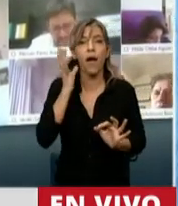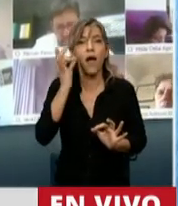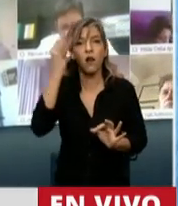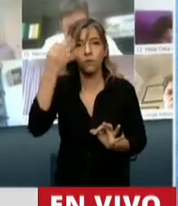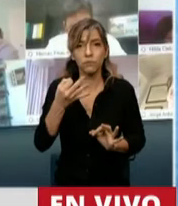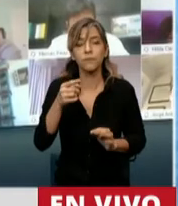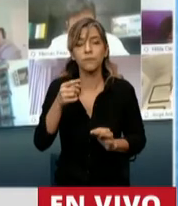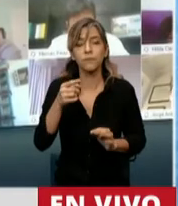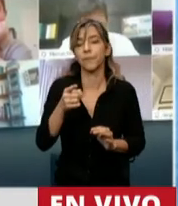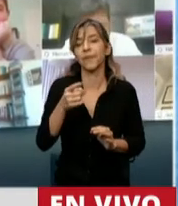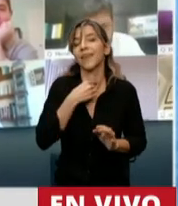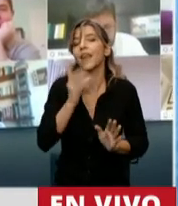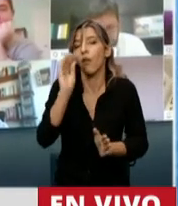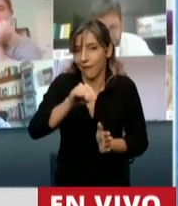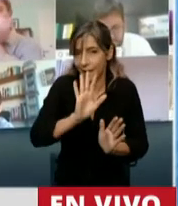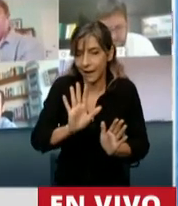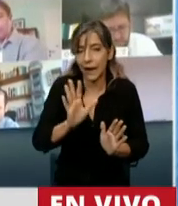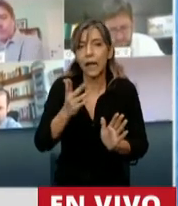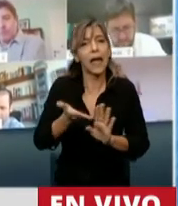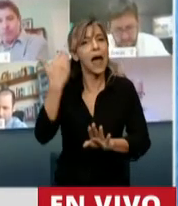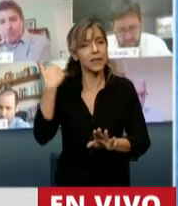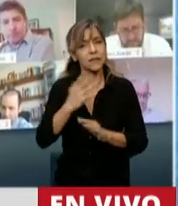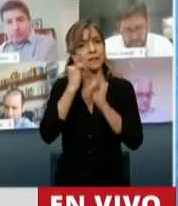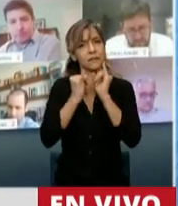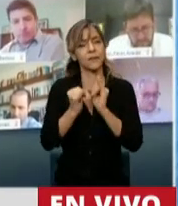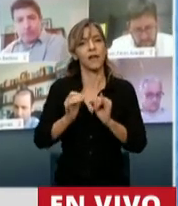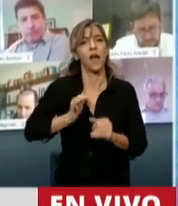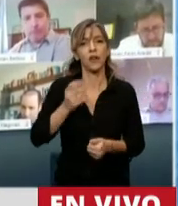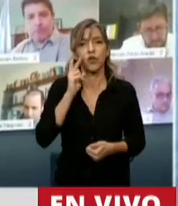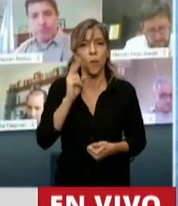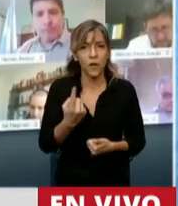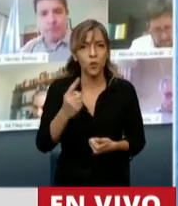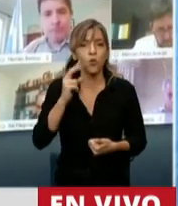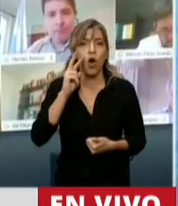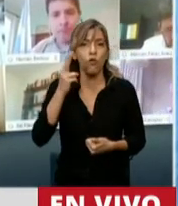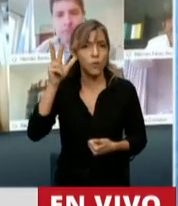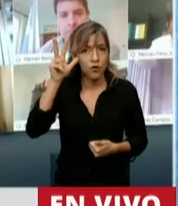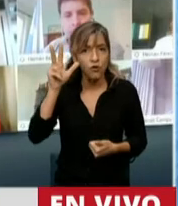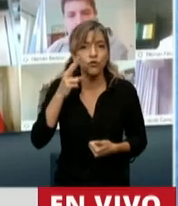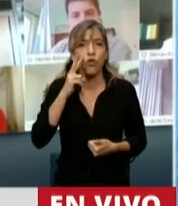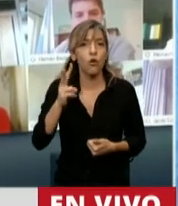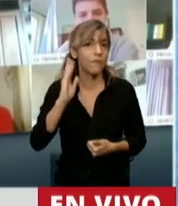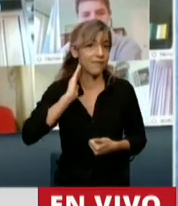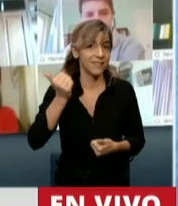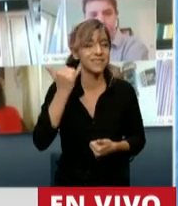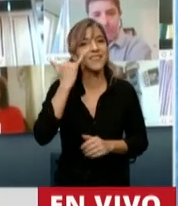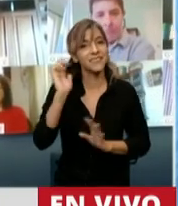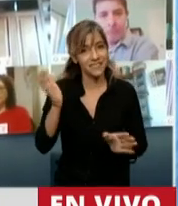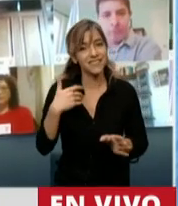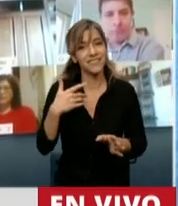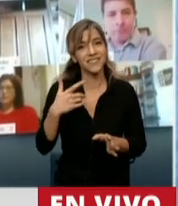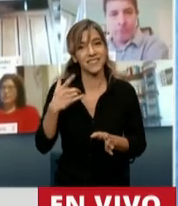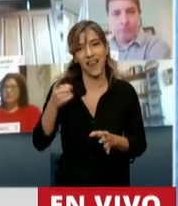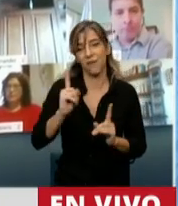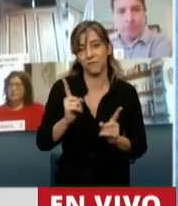A agregar que, como bien se dijo, en el 2001, 2008, 2016, se contempló la inclusión del Impuesto a Transferencia de Combustión y los juegos